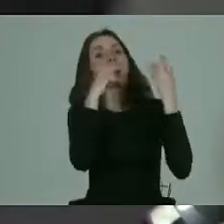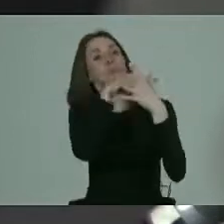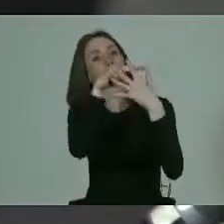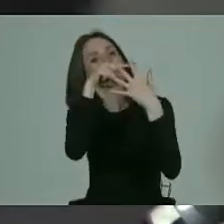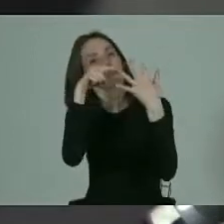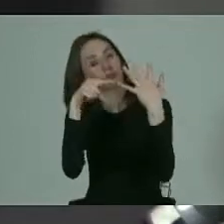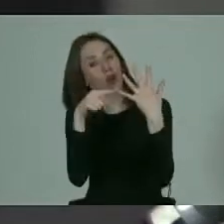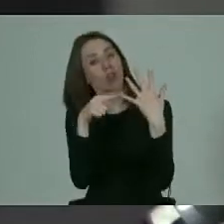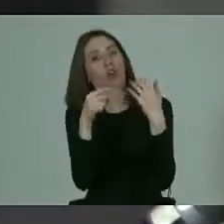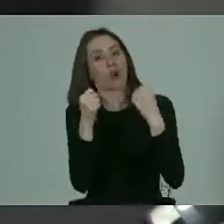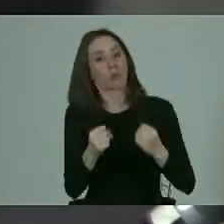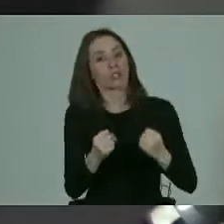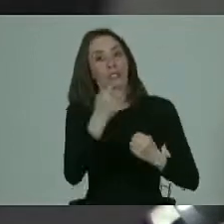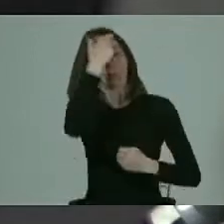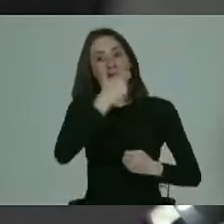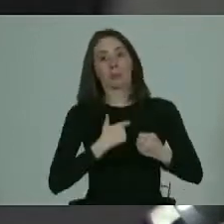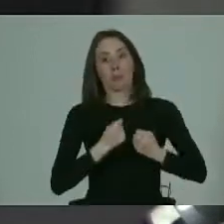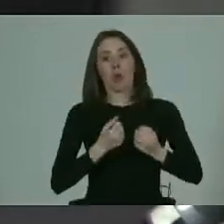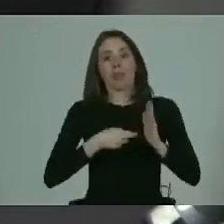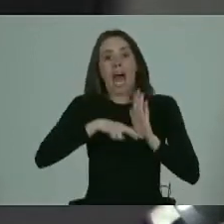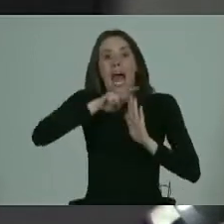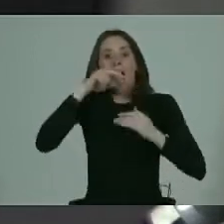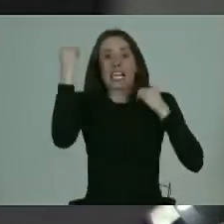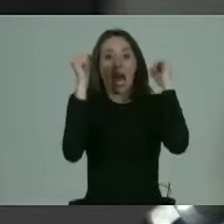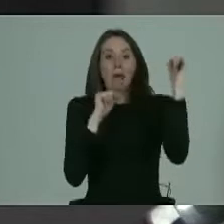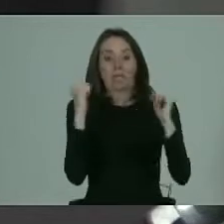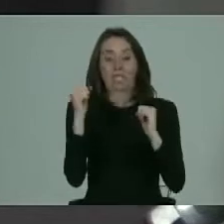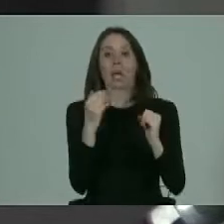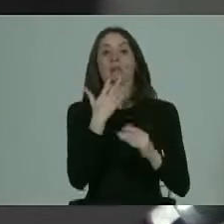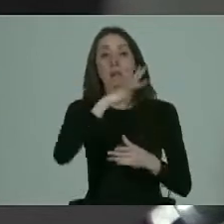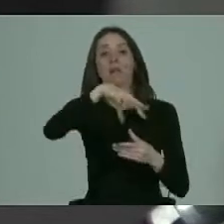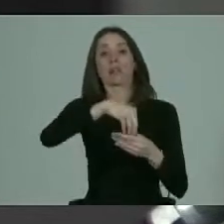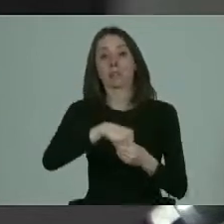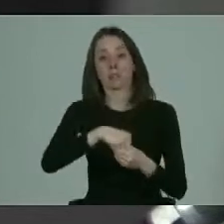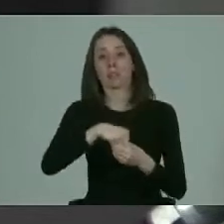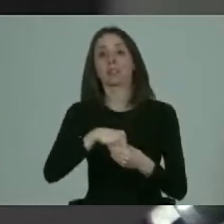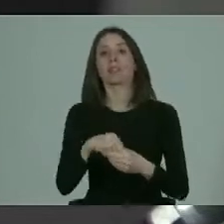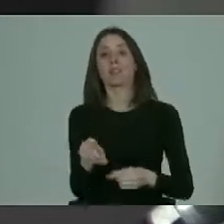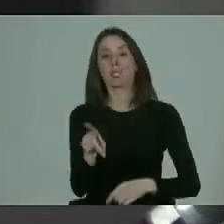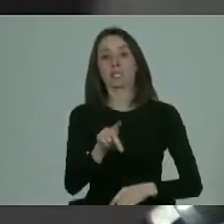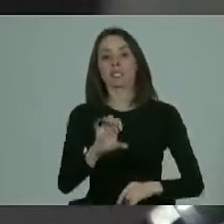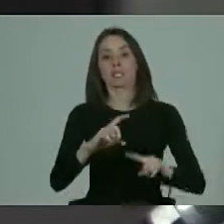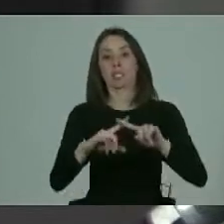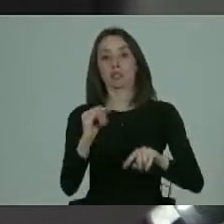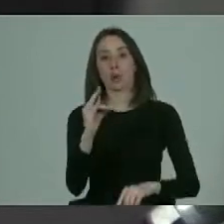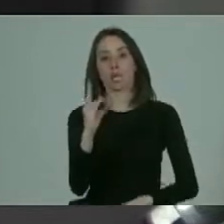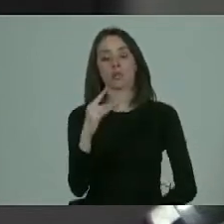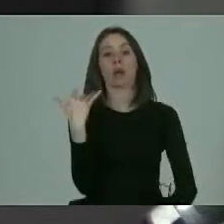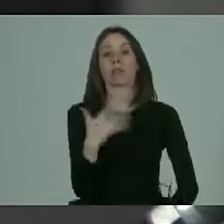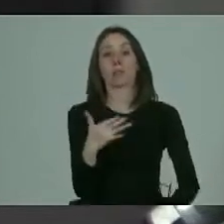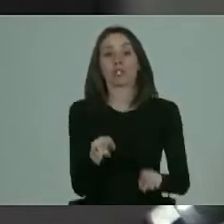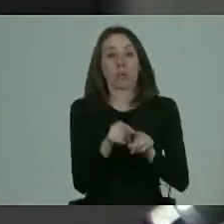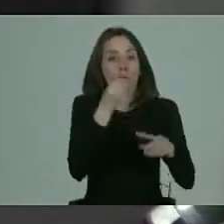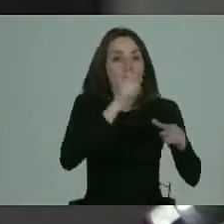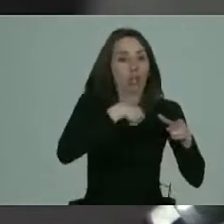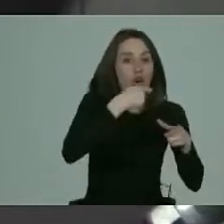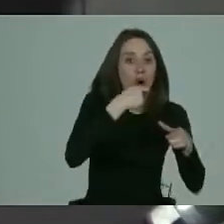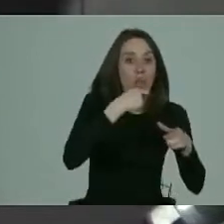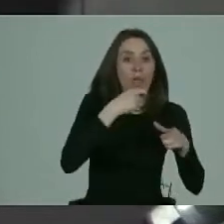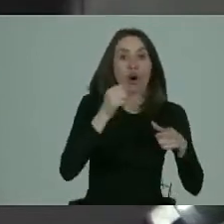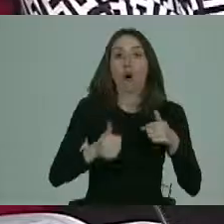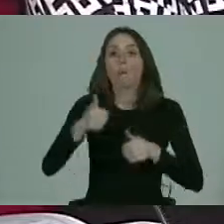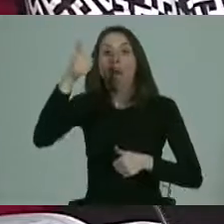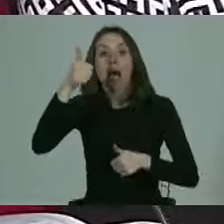las herramientas posibles de rehabilitación también debe estar la sexualidad, sin duda. Es tan importante como comer, si es más,